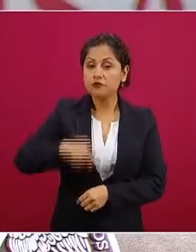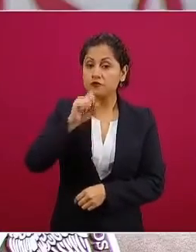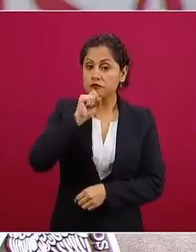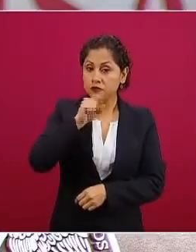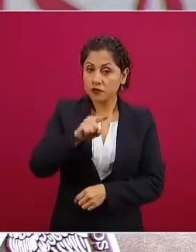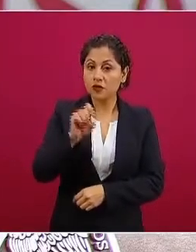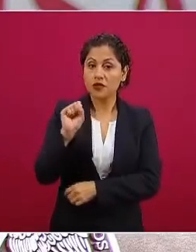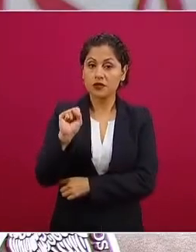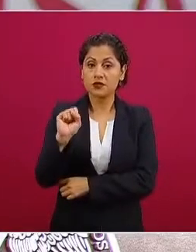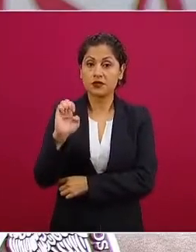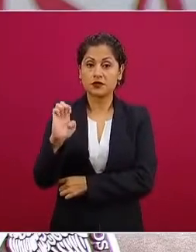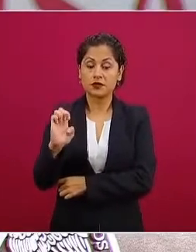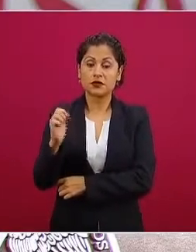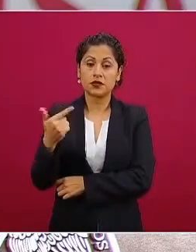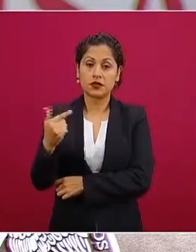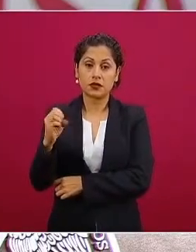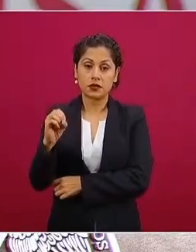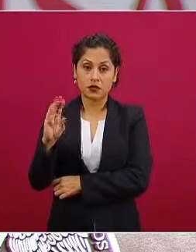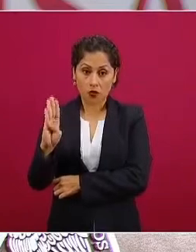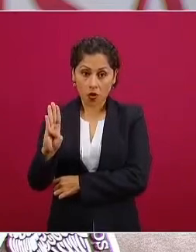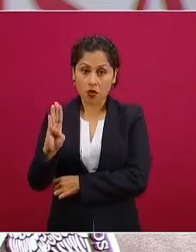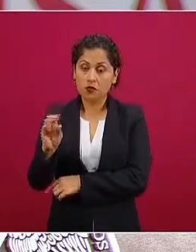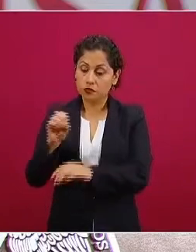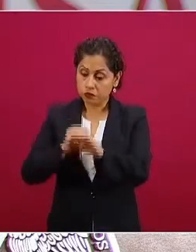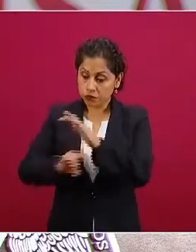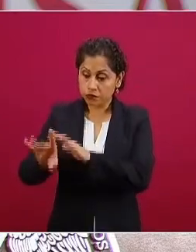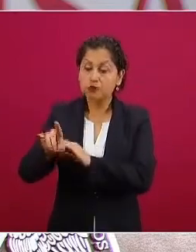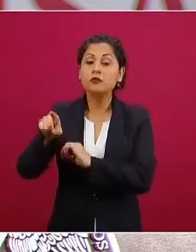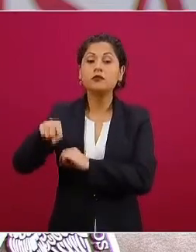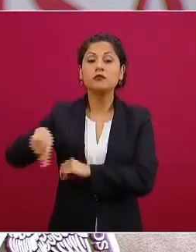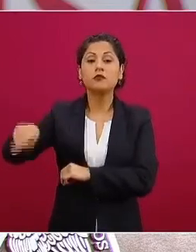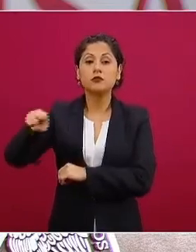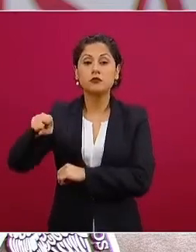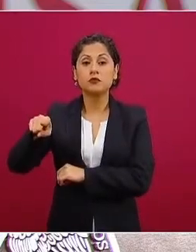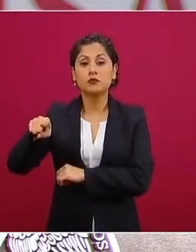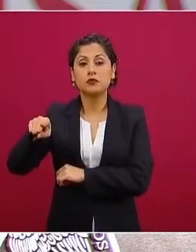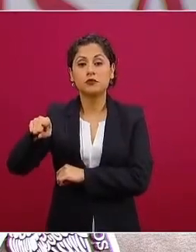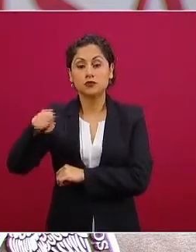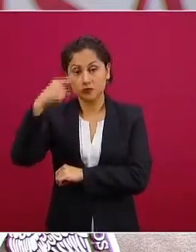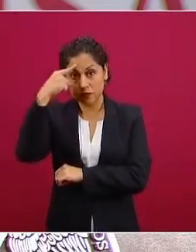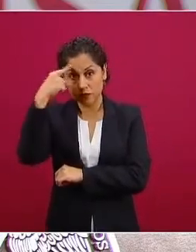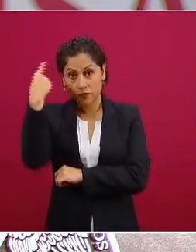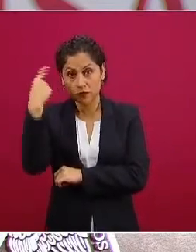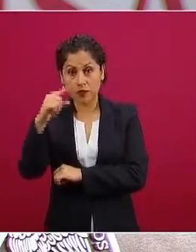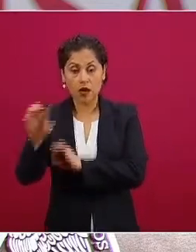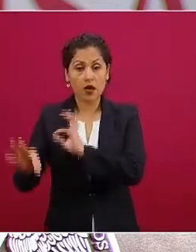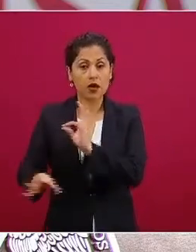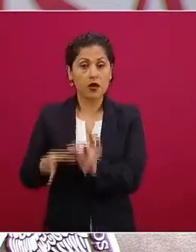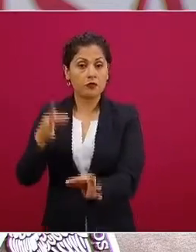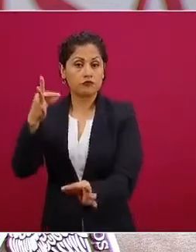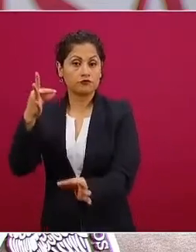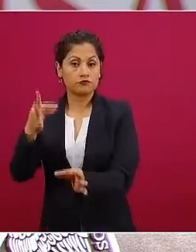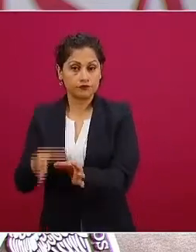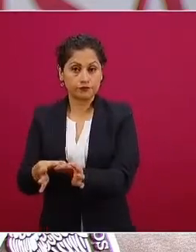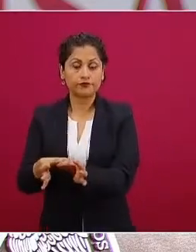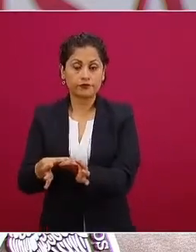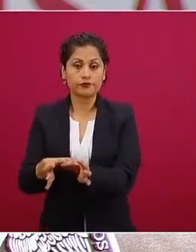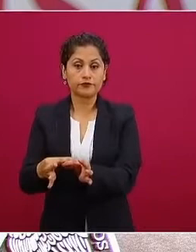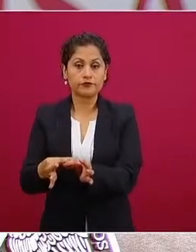para que se le dé el completo fundamento